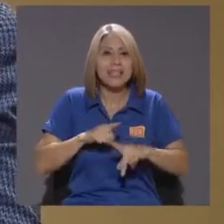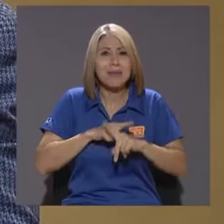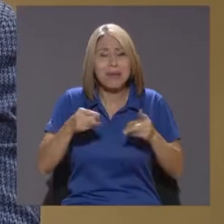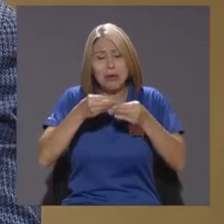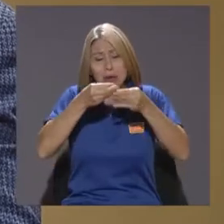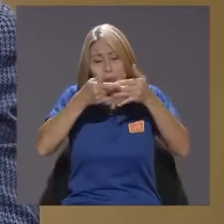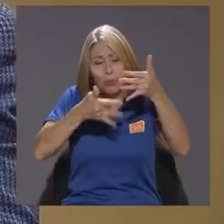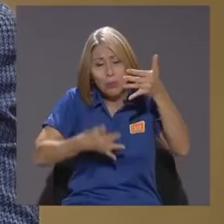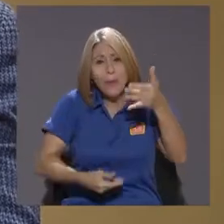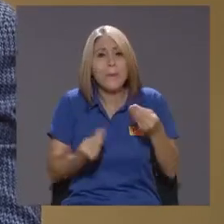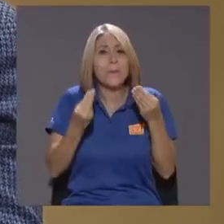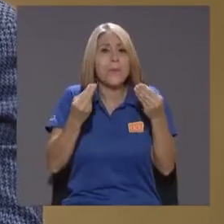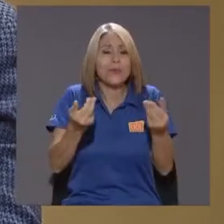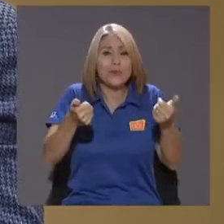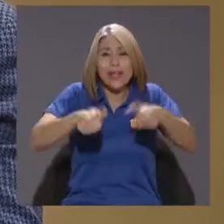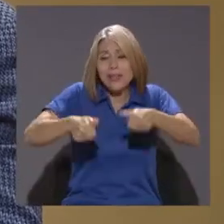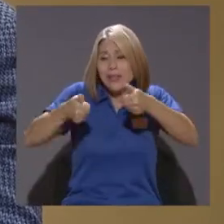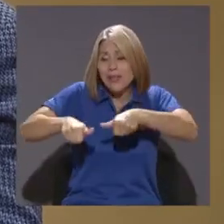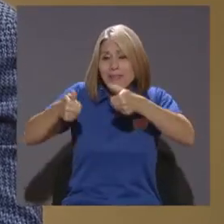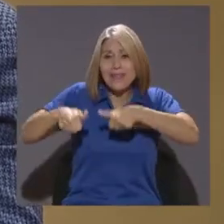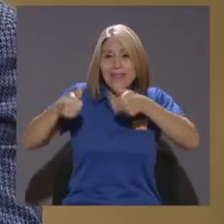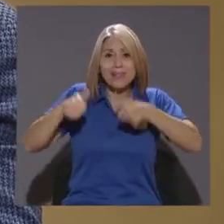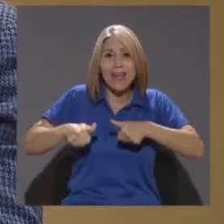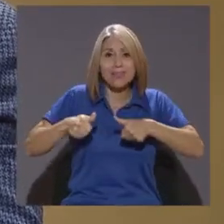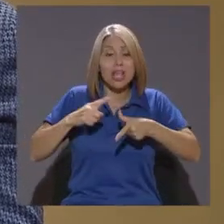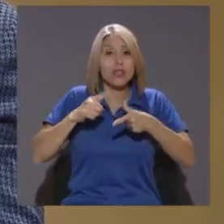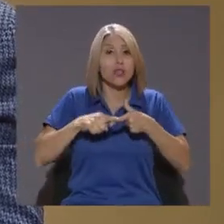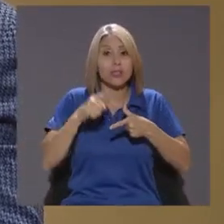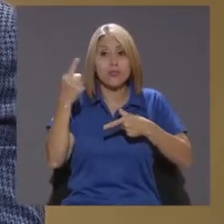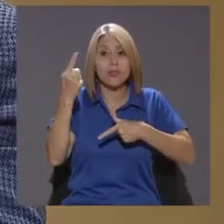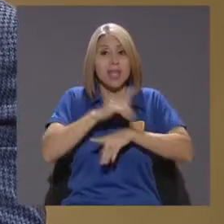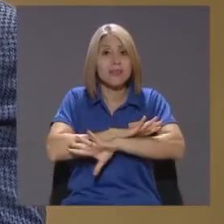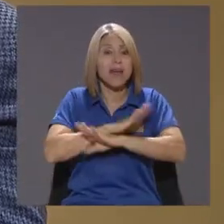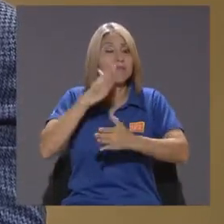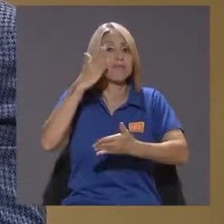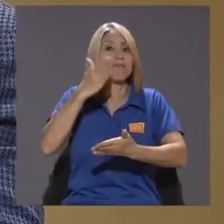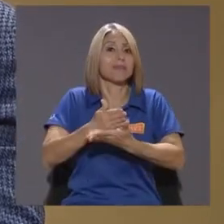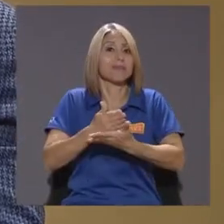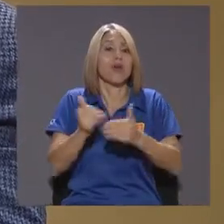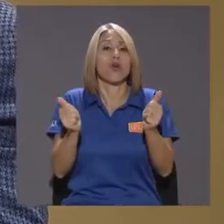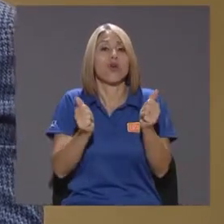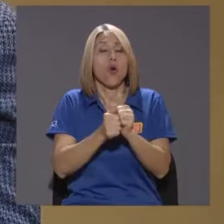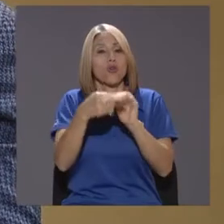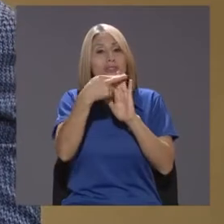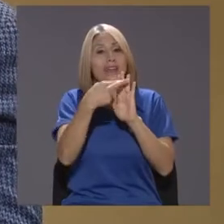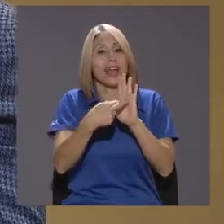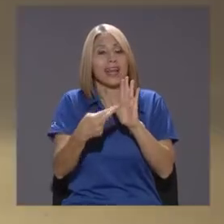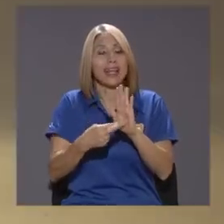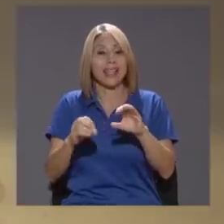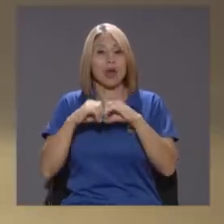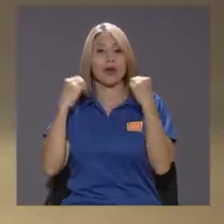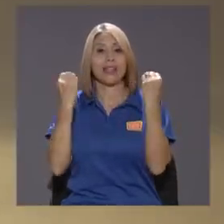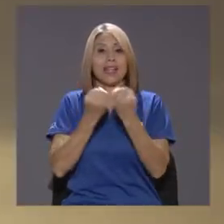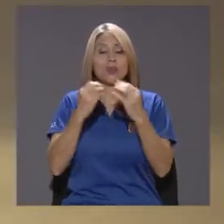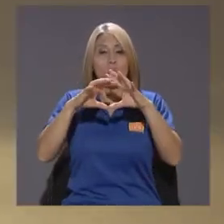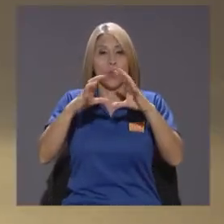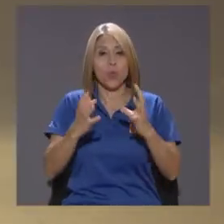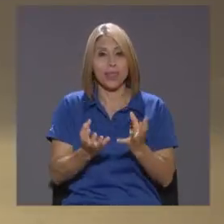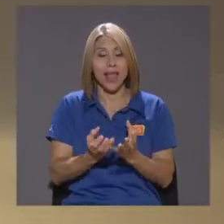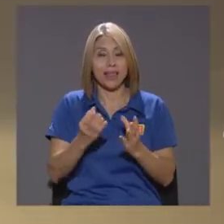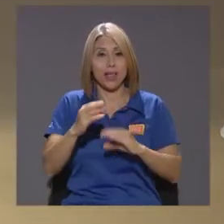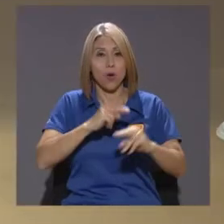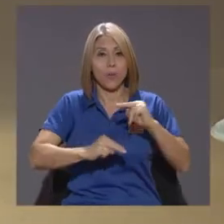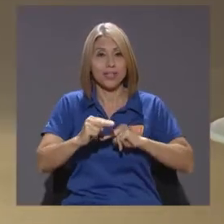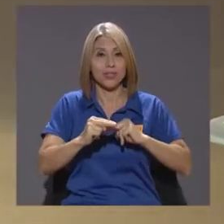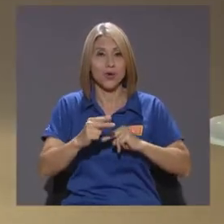tratados En diferentes ámbitos Que de la noche A la mañana Empiezan a regirse Por las reglas De la Organización Mundial de Comercio Nosotros vamos A